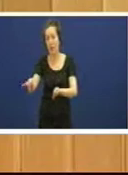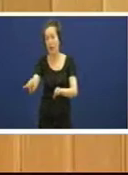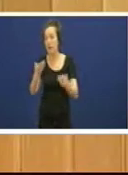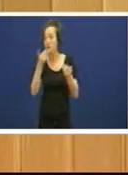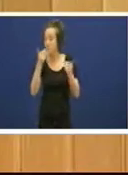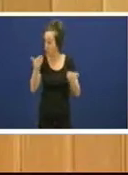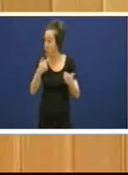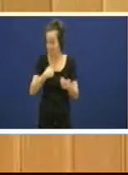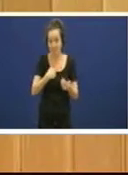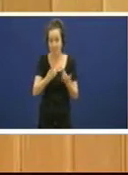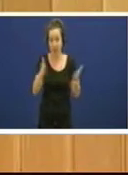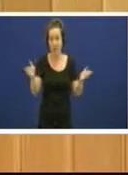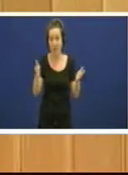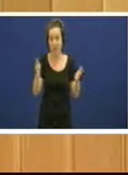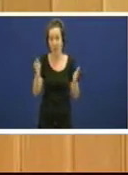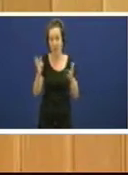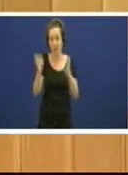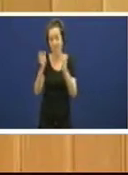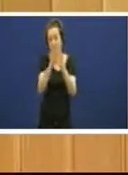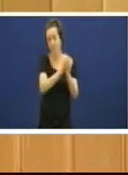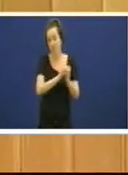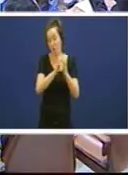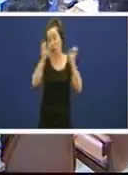estamos abertos por suposto ao consenso moitas gracias